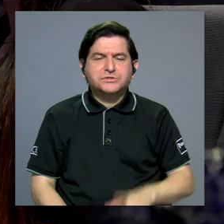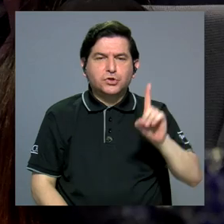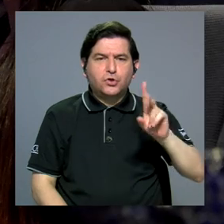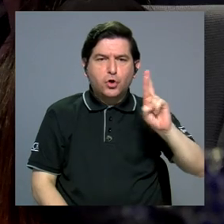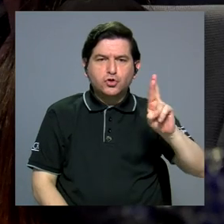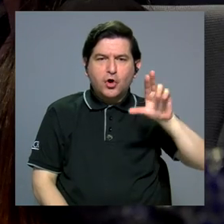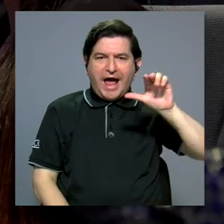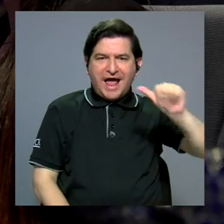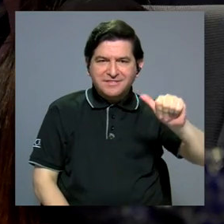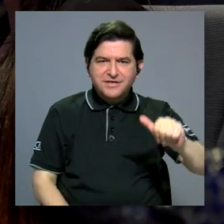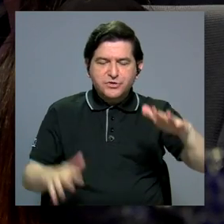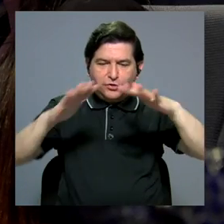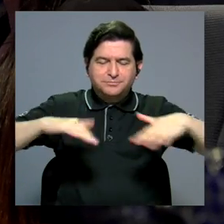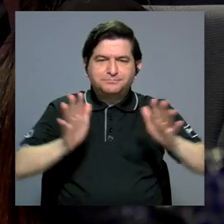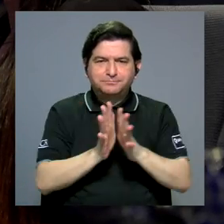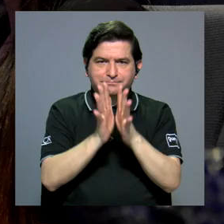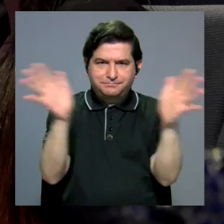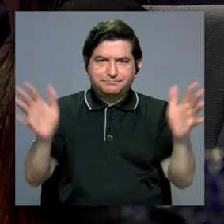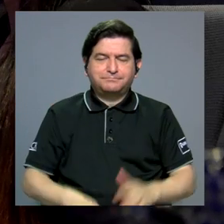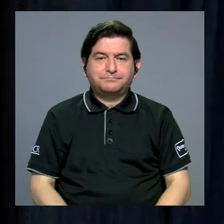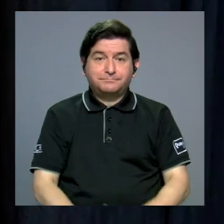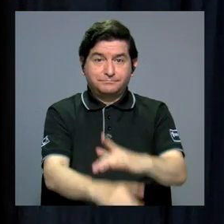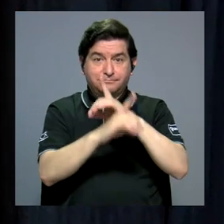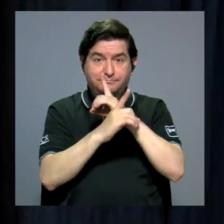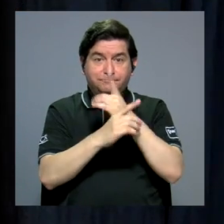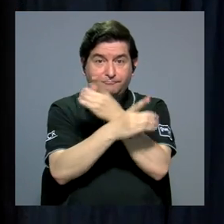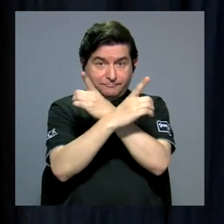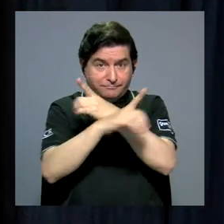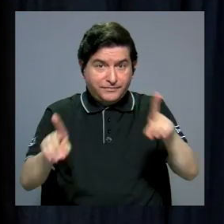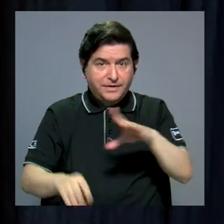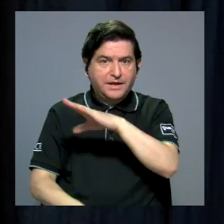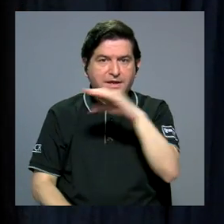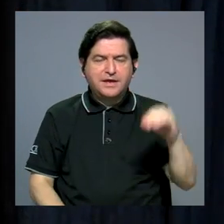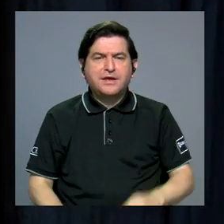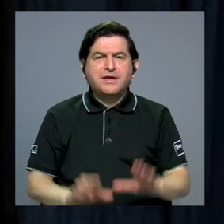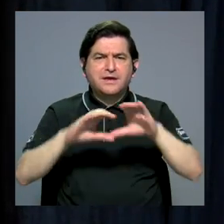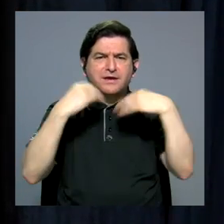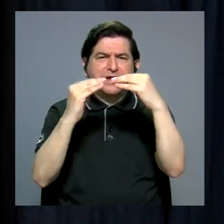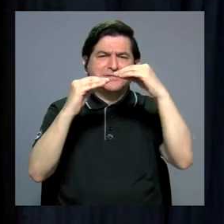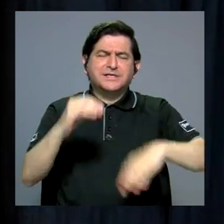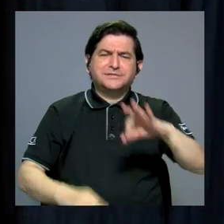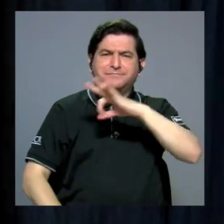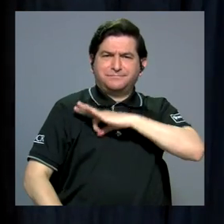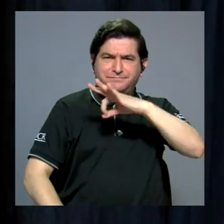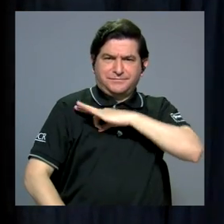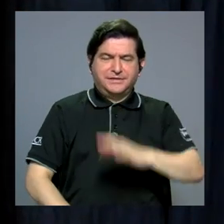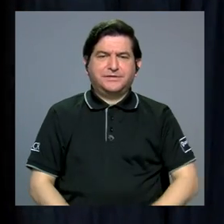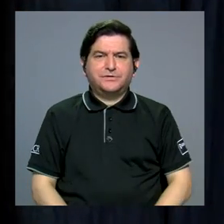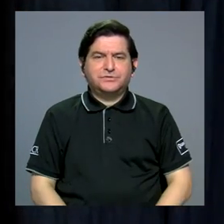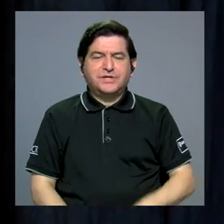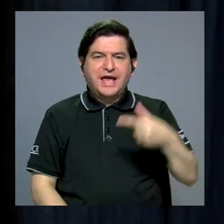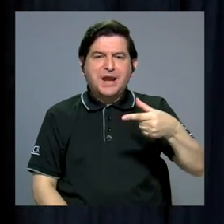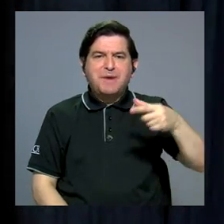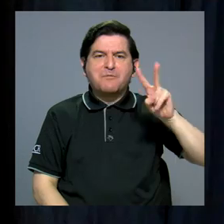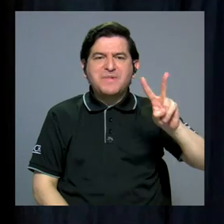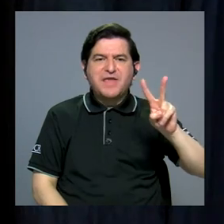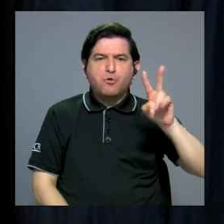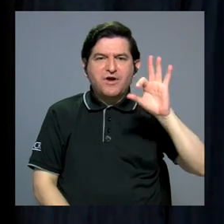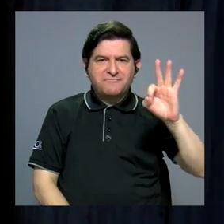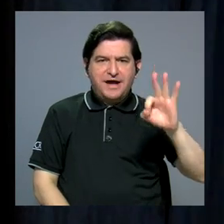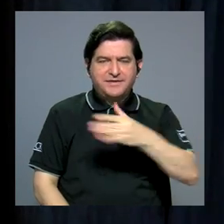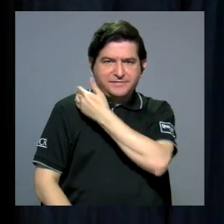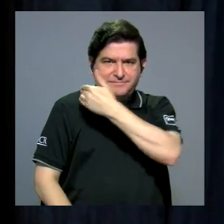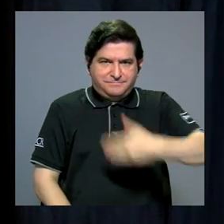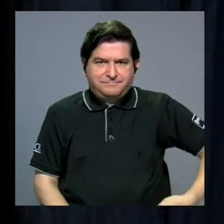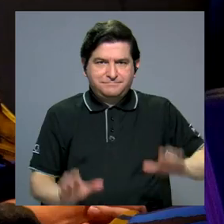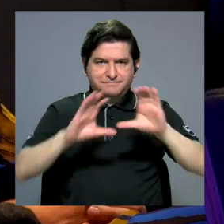doctor Antillon en la esfera pública, su defensa de la democracia y de las clases marginadas. Germán Vidao Refallas,